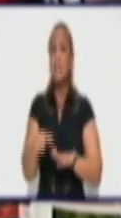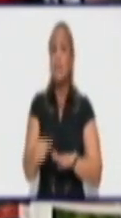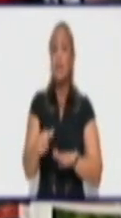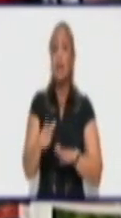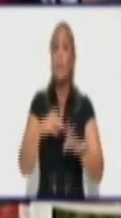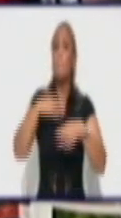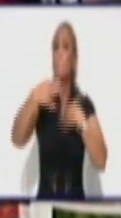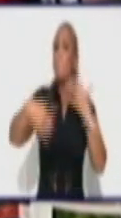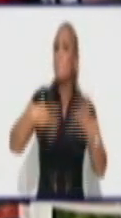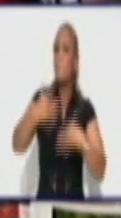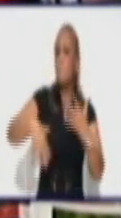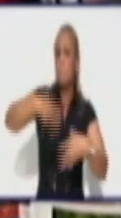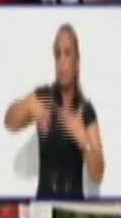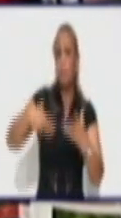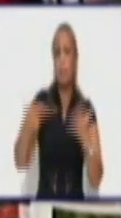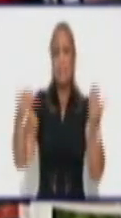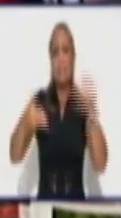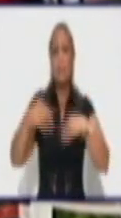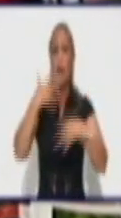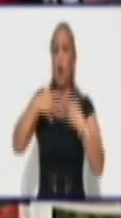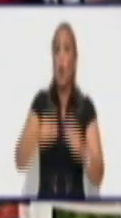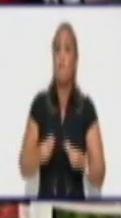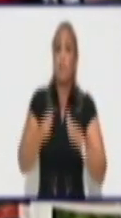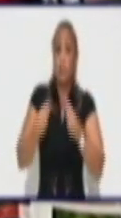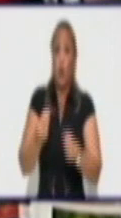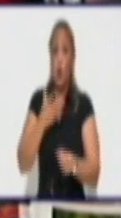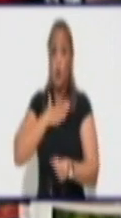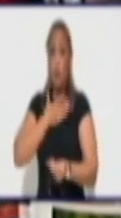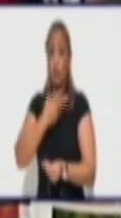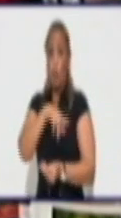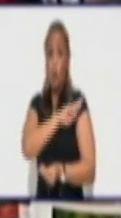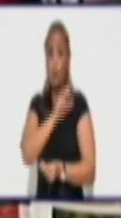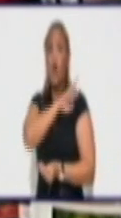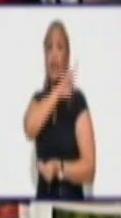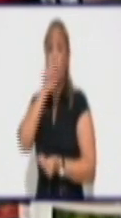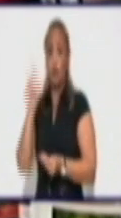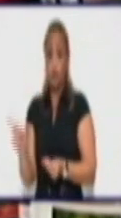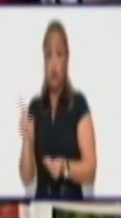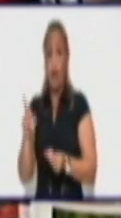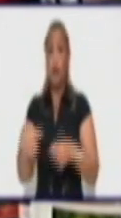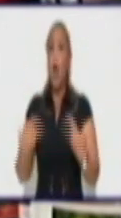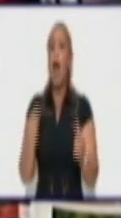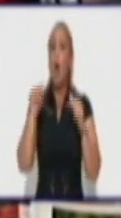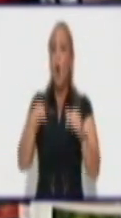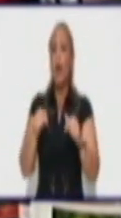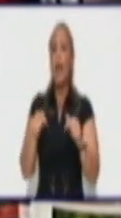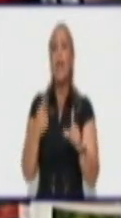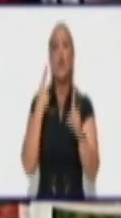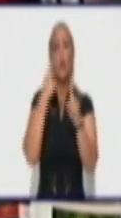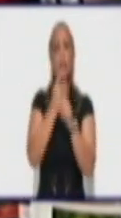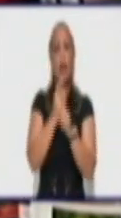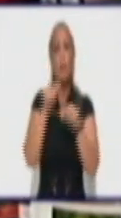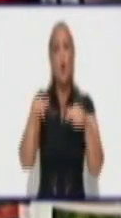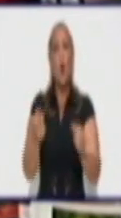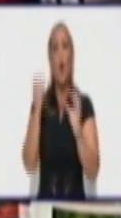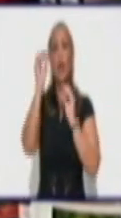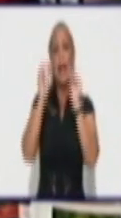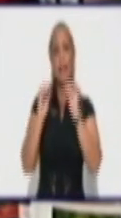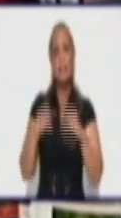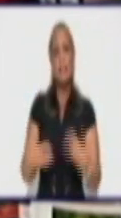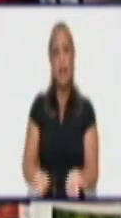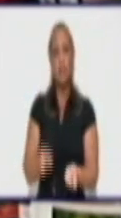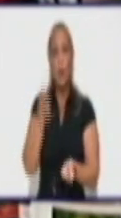fueron enfrentados por nuestro pueblo. Nosotros, bueno, nos encontramos en estos momentos organizando principalmente la